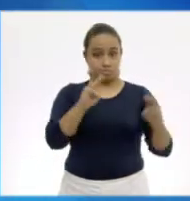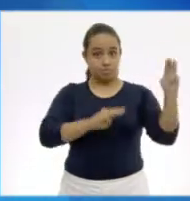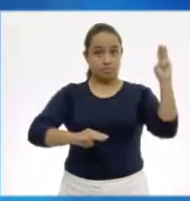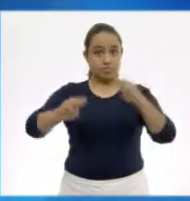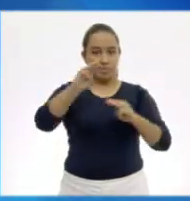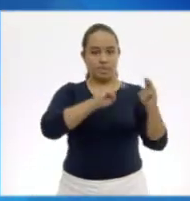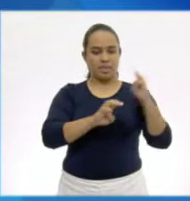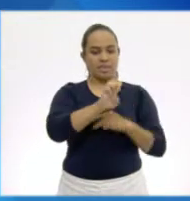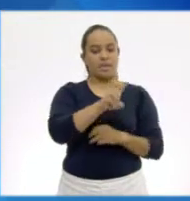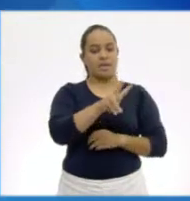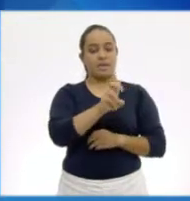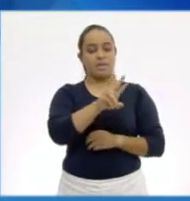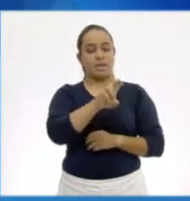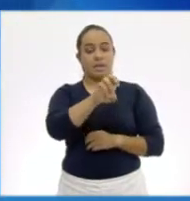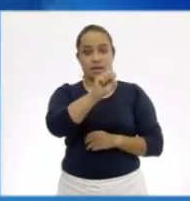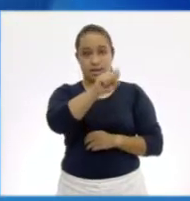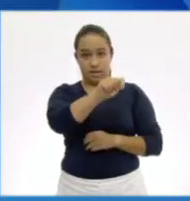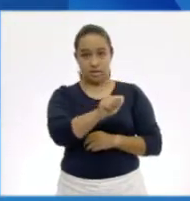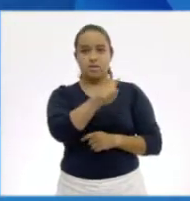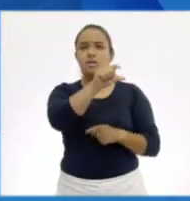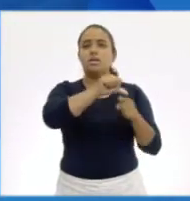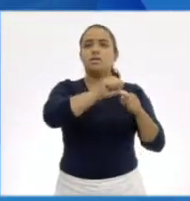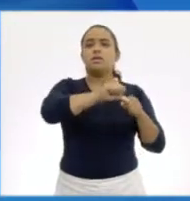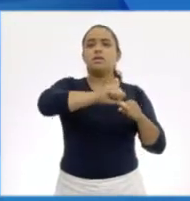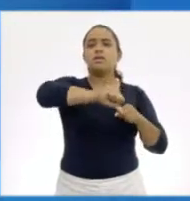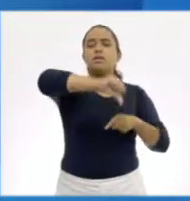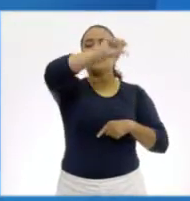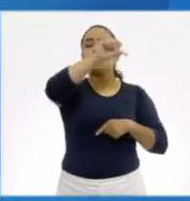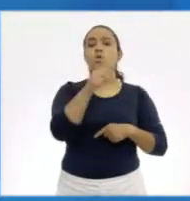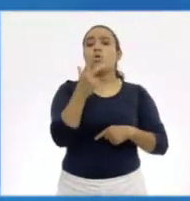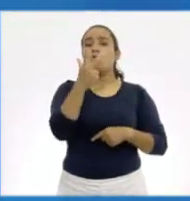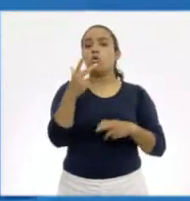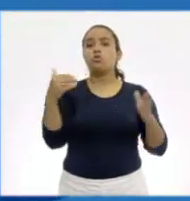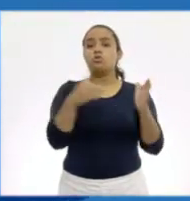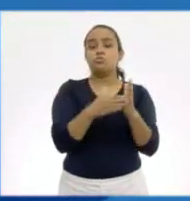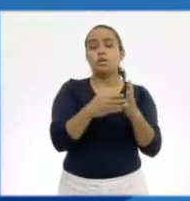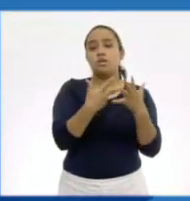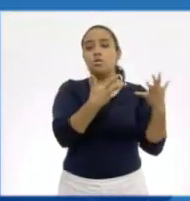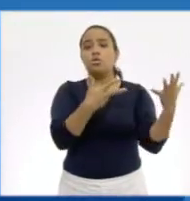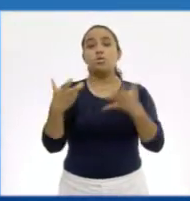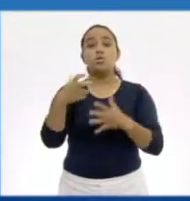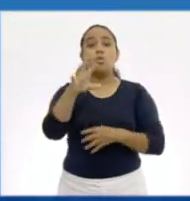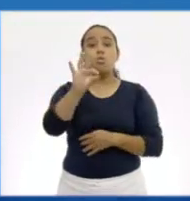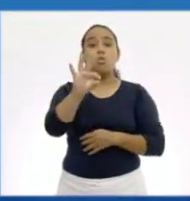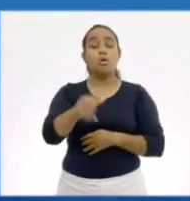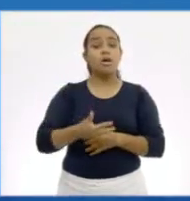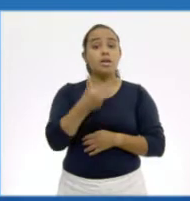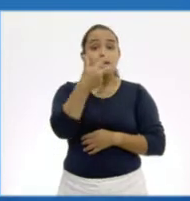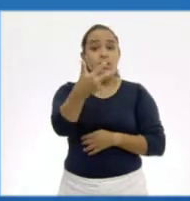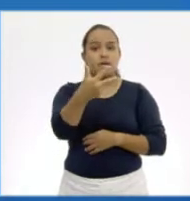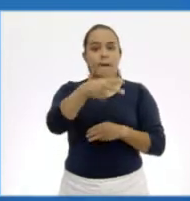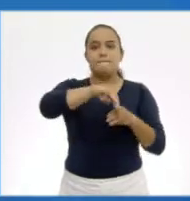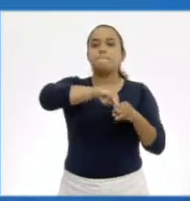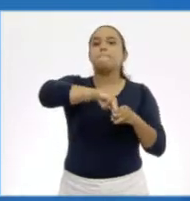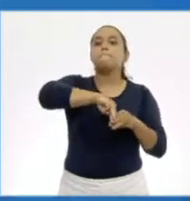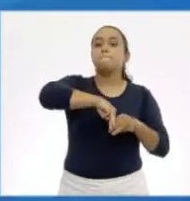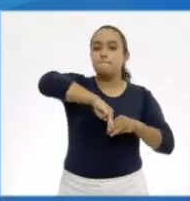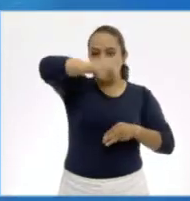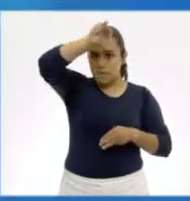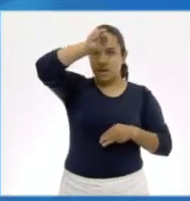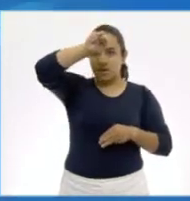el Everest. Su altura es de 8,848 metros.